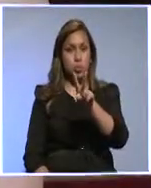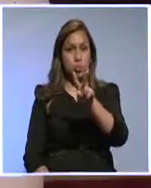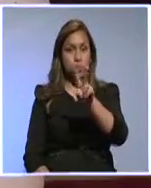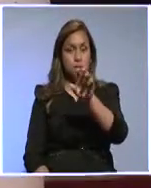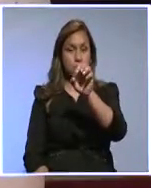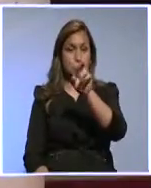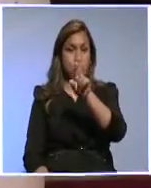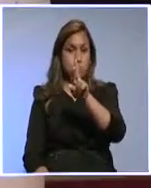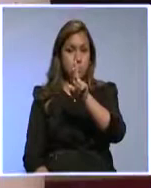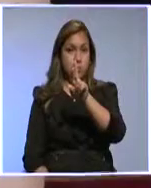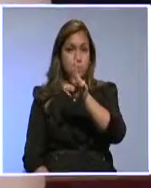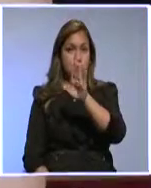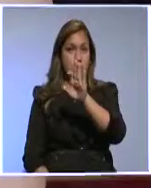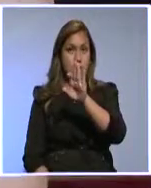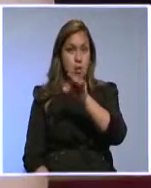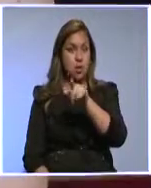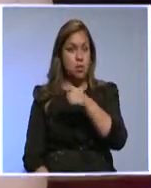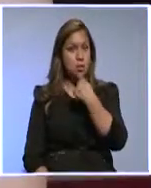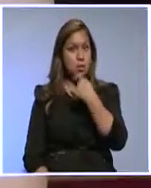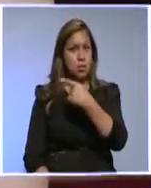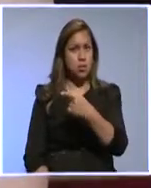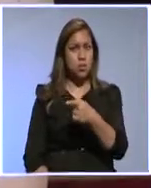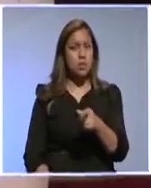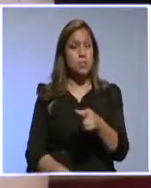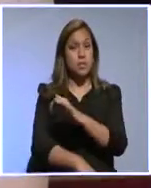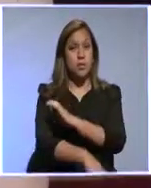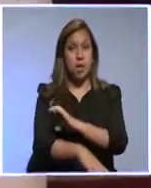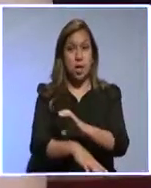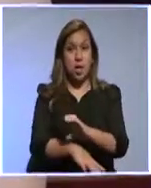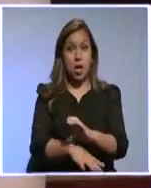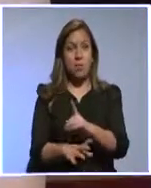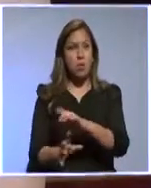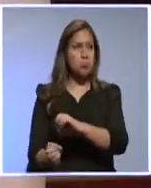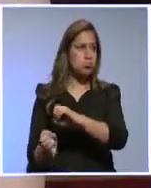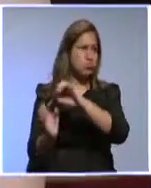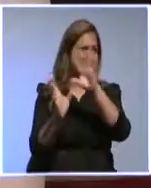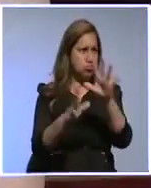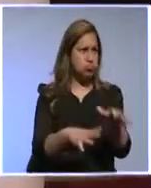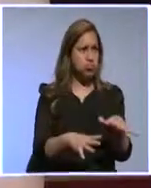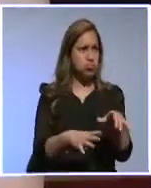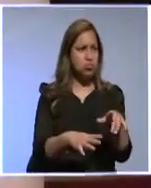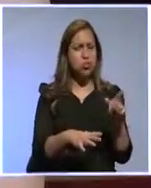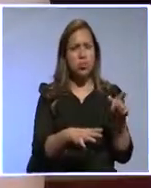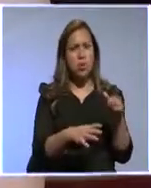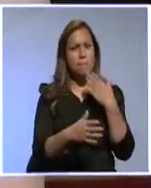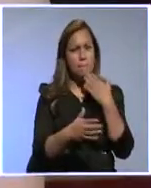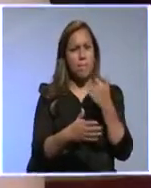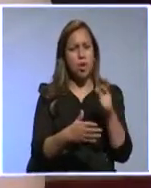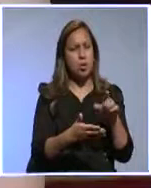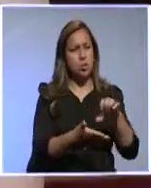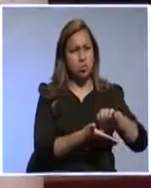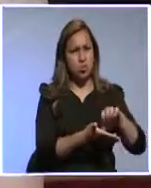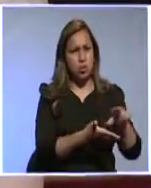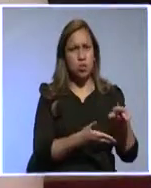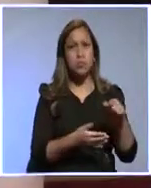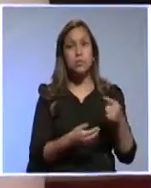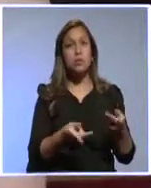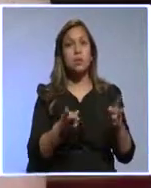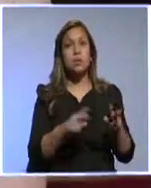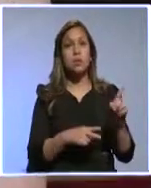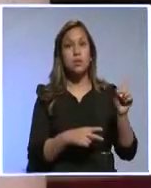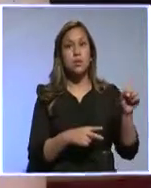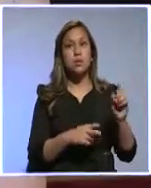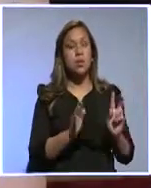momento fue parar la migración del campo a la ciudad. En Estambul, la atención se concentró en la vivienda digna y los